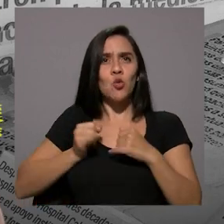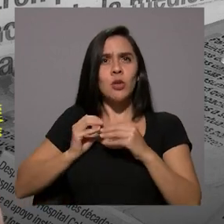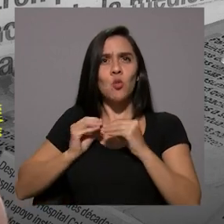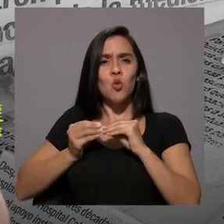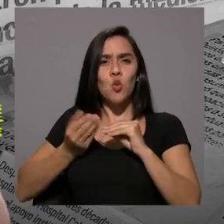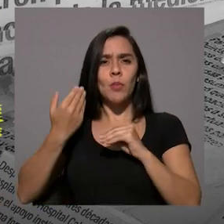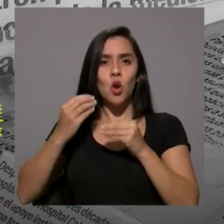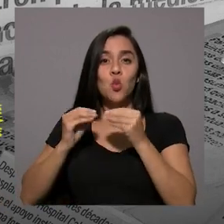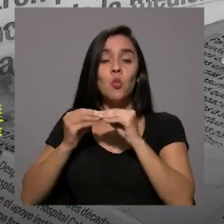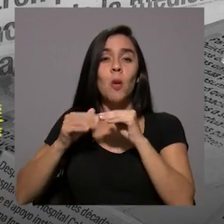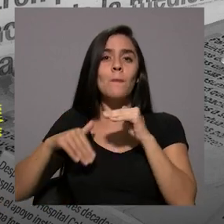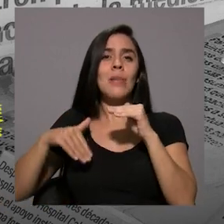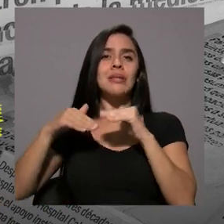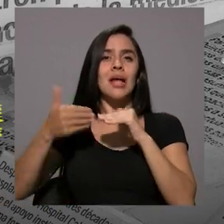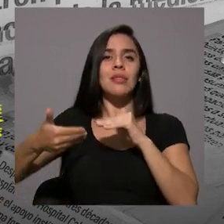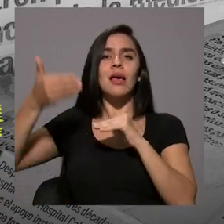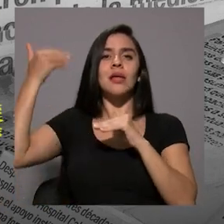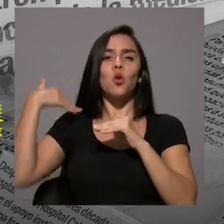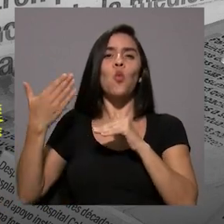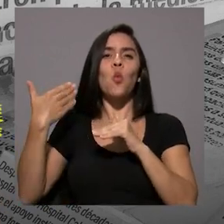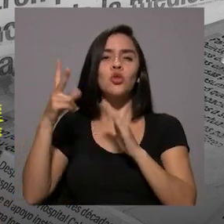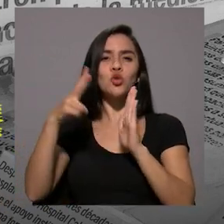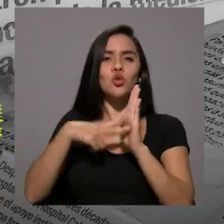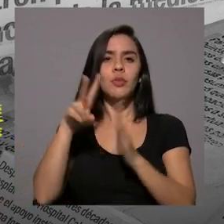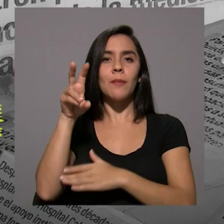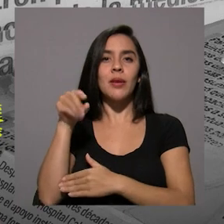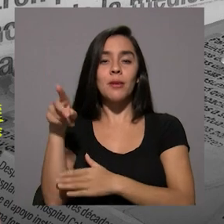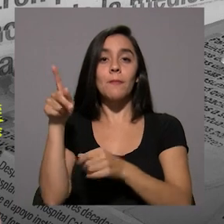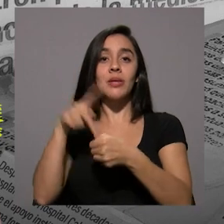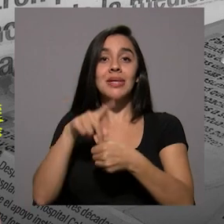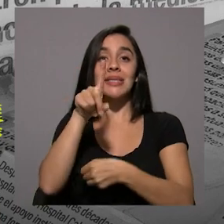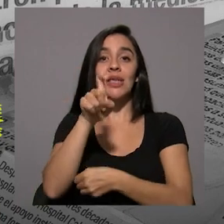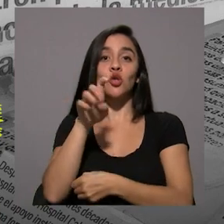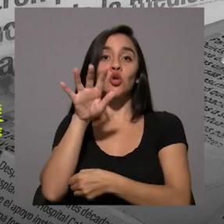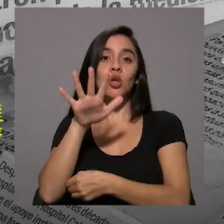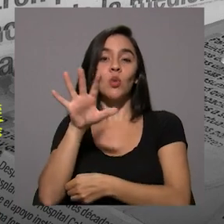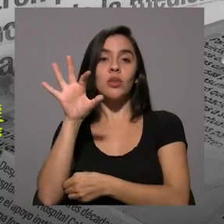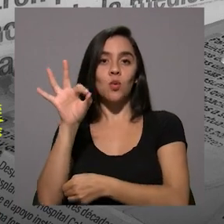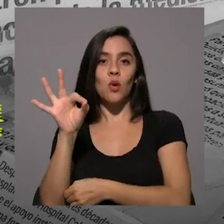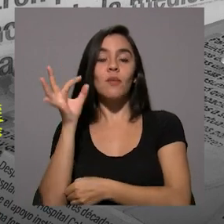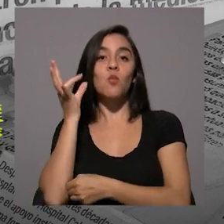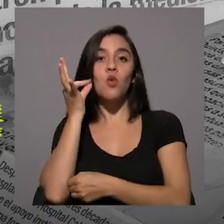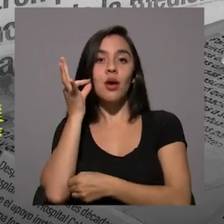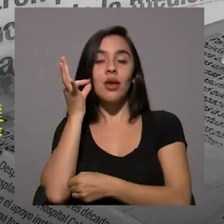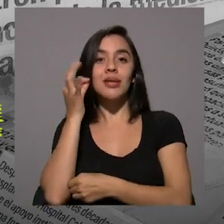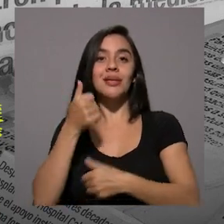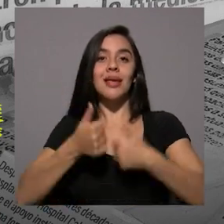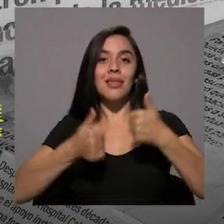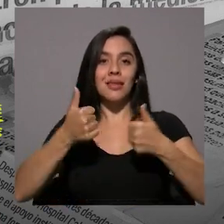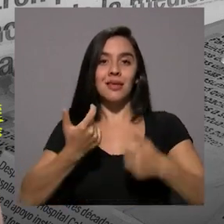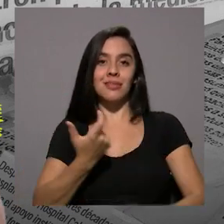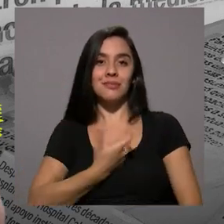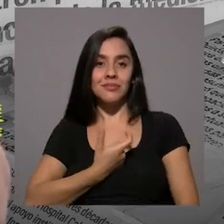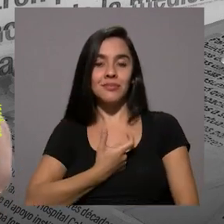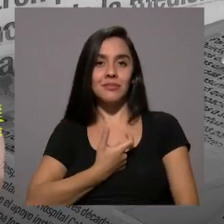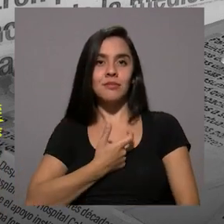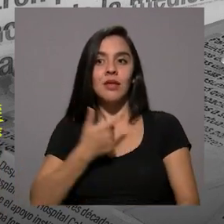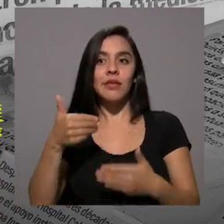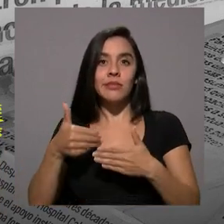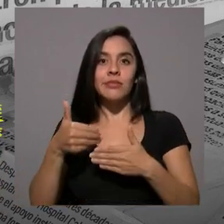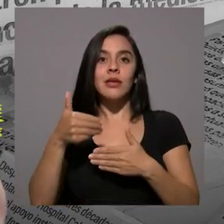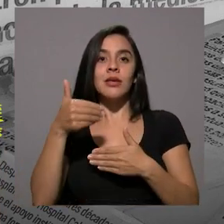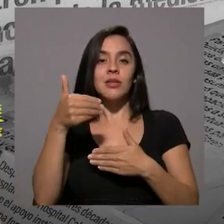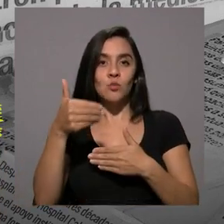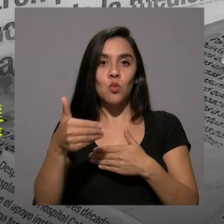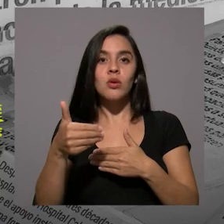el número más alto que teníamos registrado fue en la elección del 2020, que participaron 159 mujeres candidatas. ¿Qué pasó?